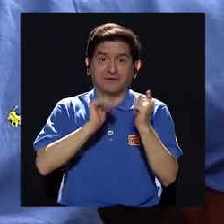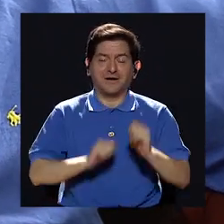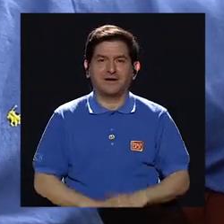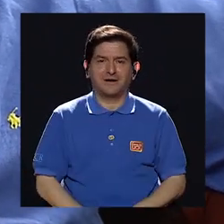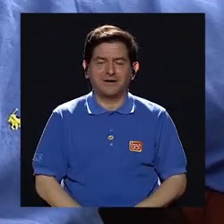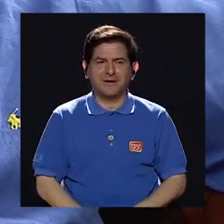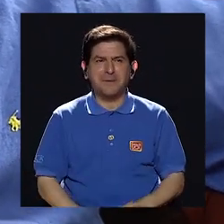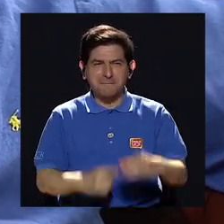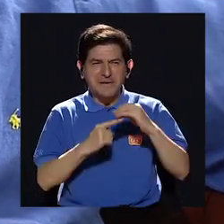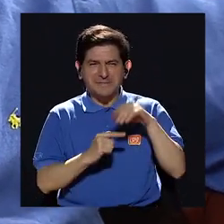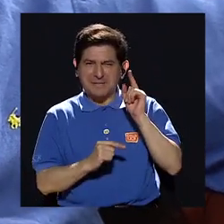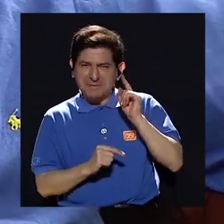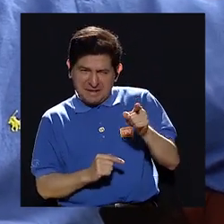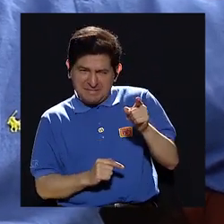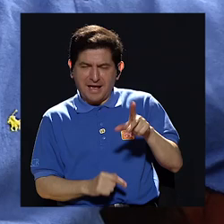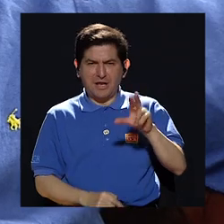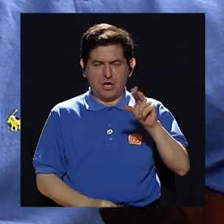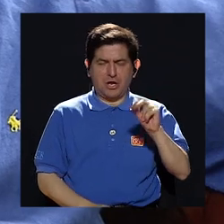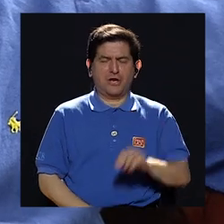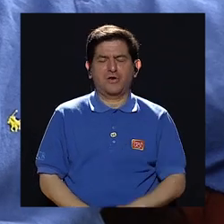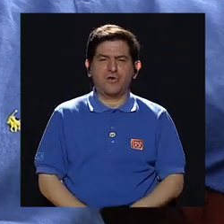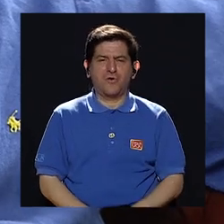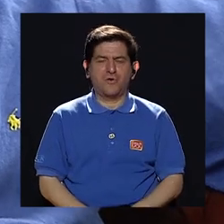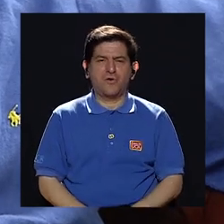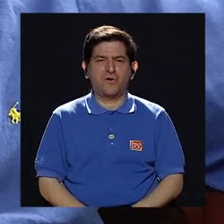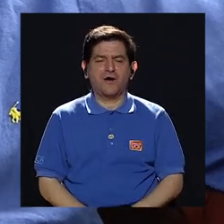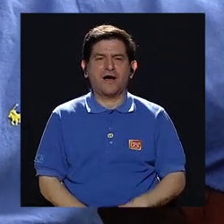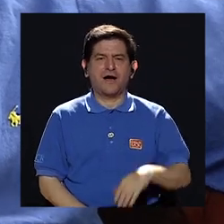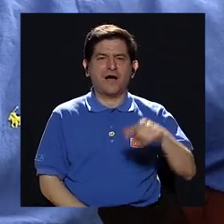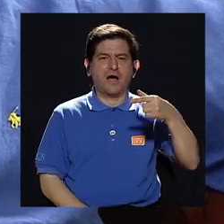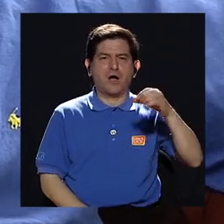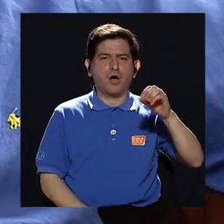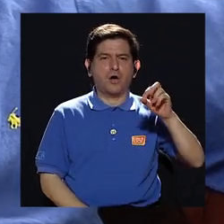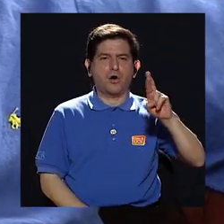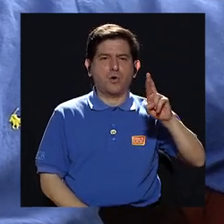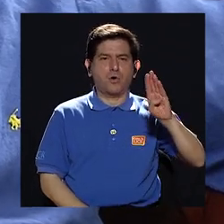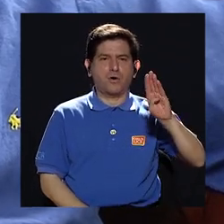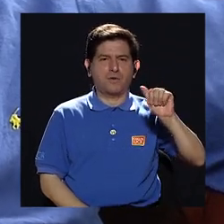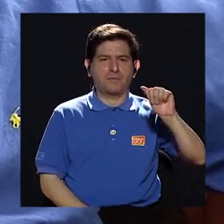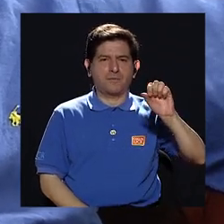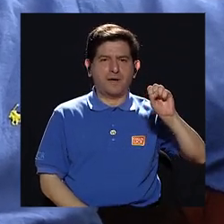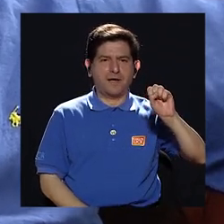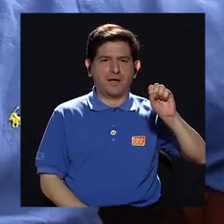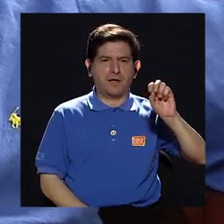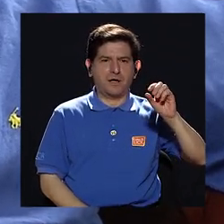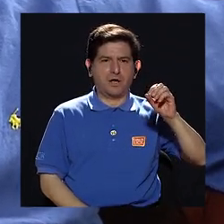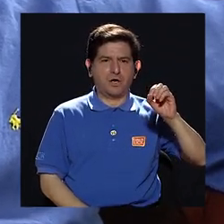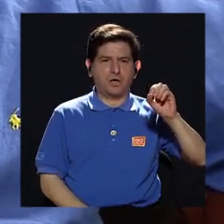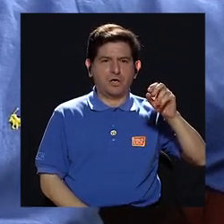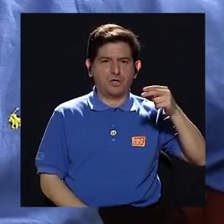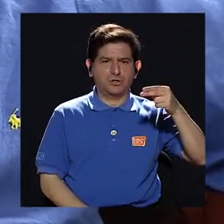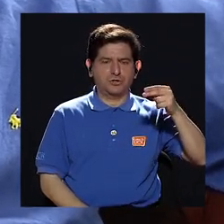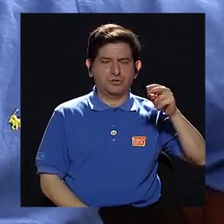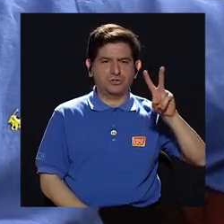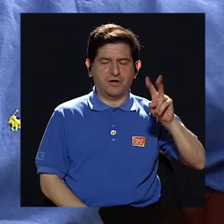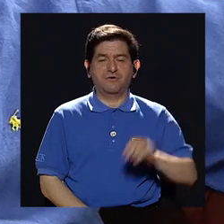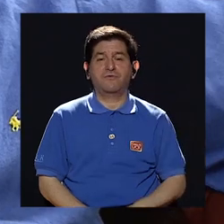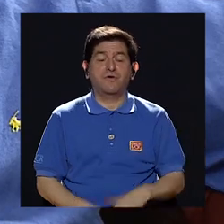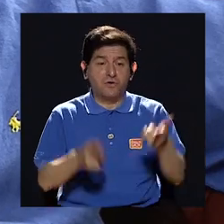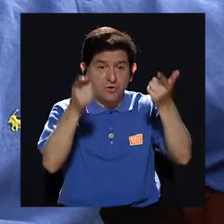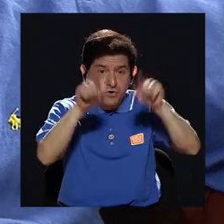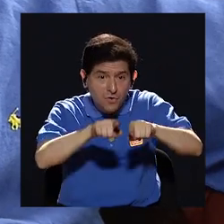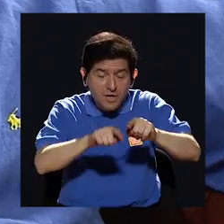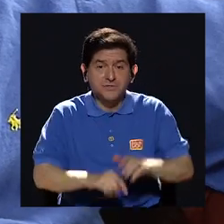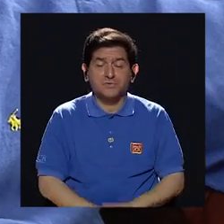Mucho más a Ronald Reagan que a Mikhail Gorbachev. Porque la verdad es que para los soviéticos lo que